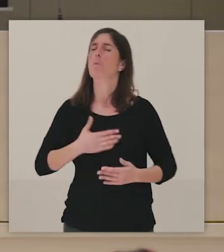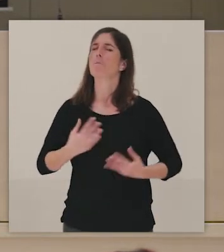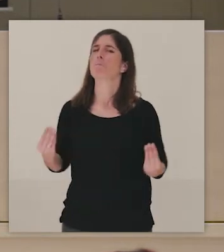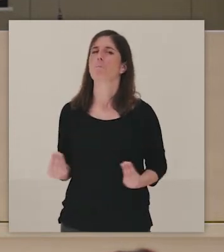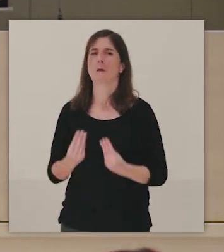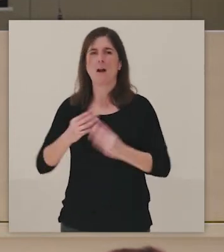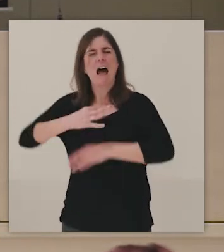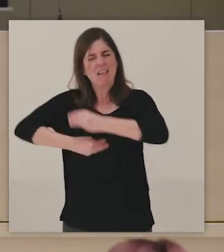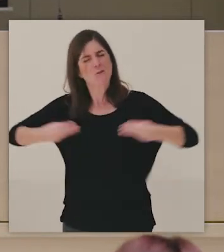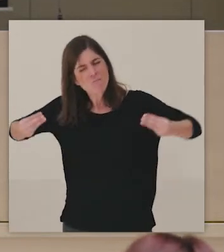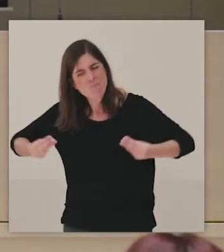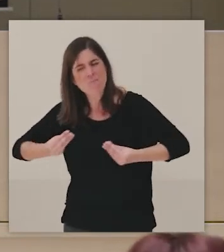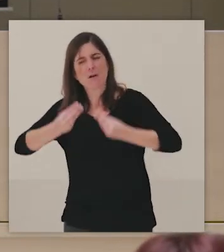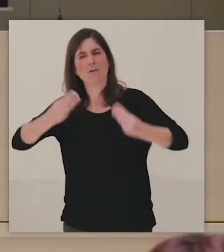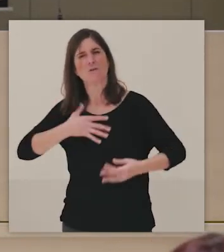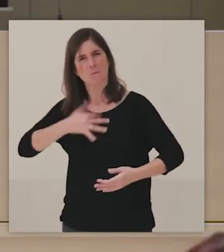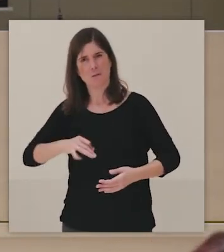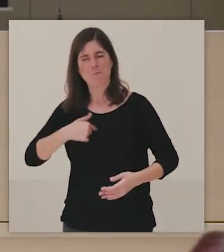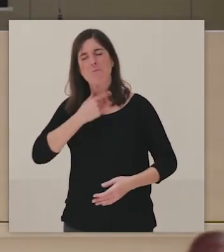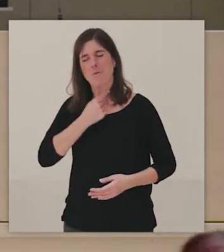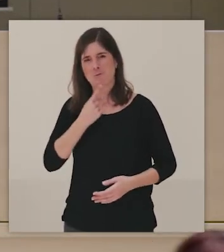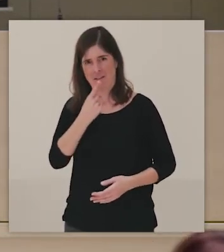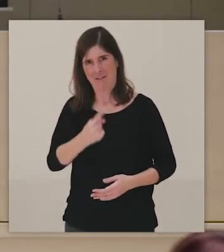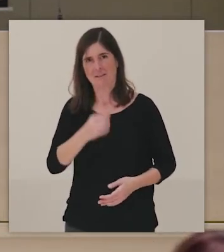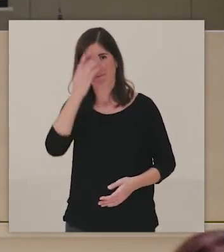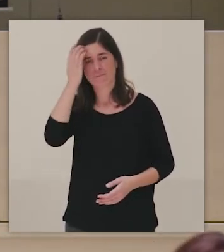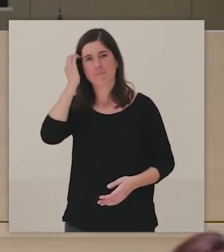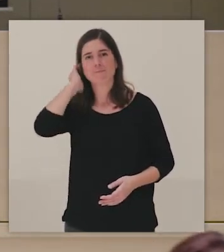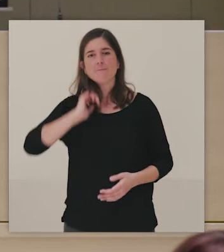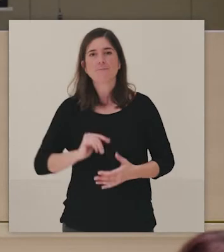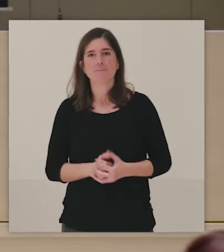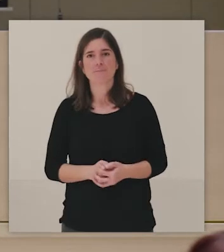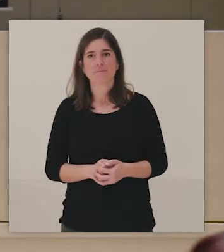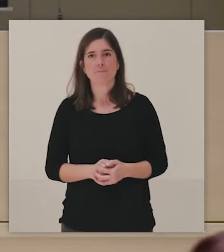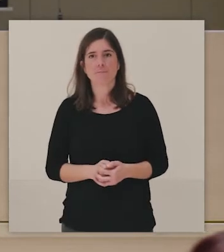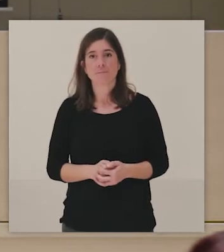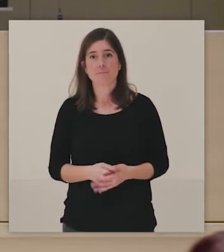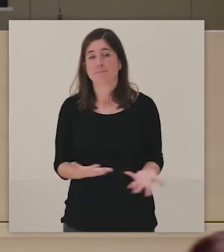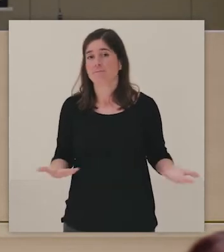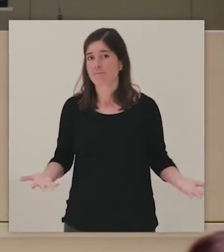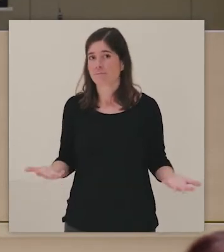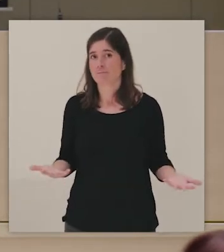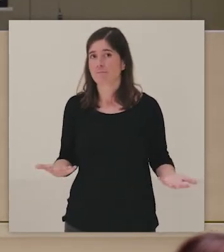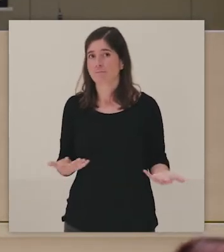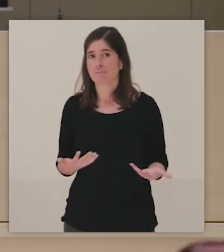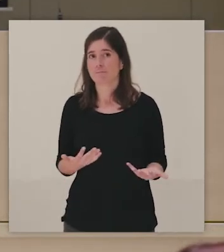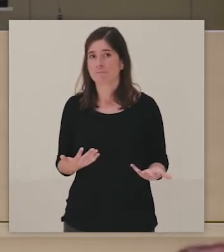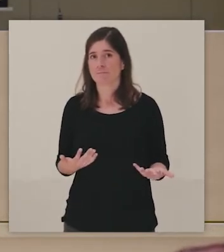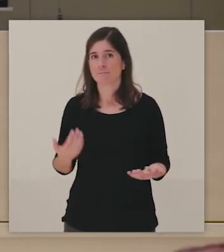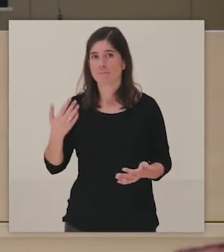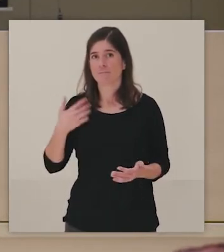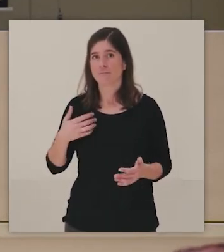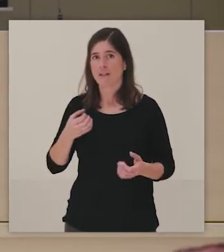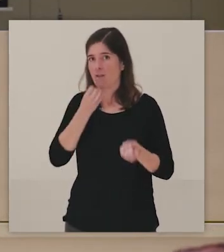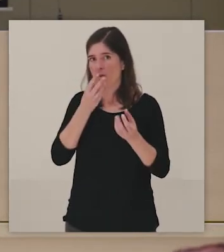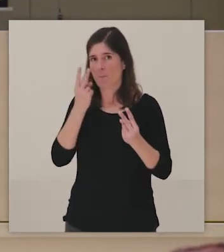mejor las cosas, ¿no? Tenemos todavía ahí una meta. Y, bueno, pues ahí habéis visto un poco de